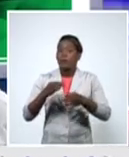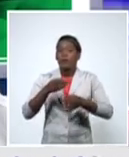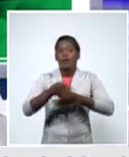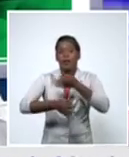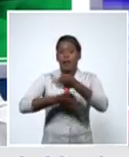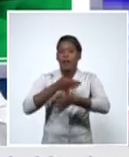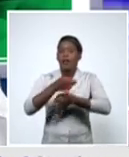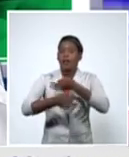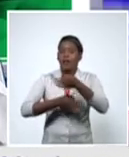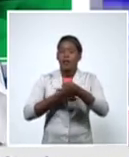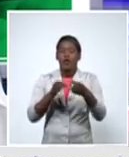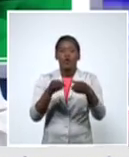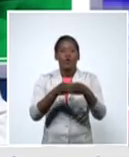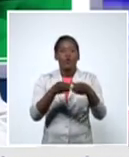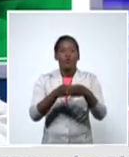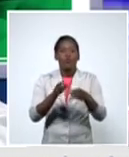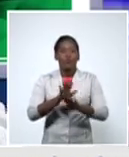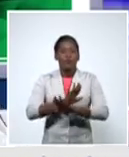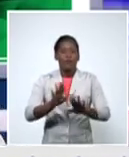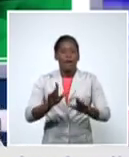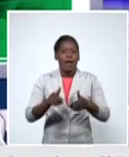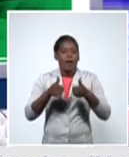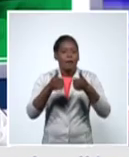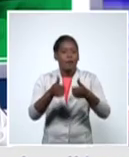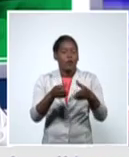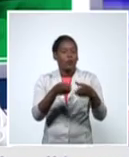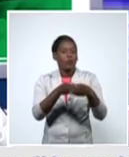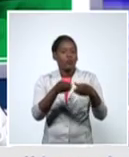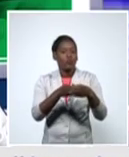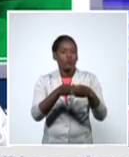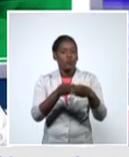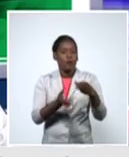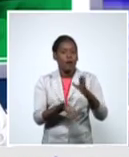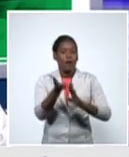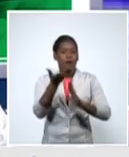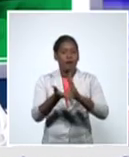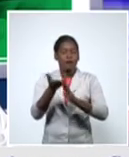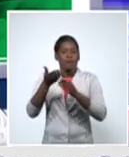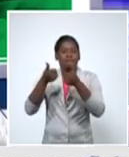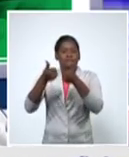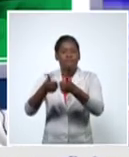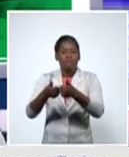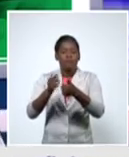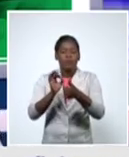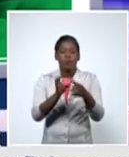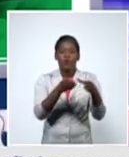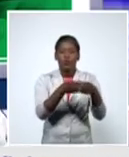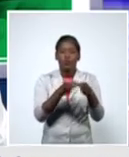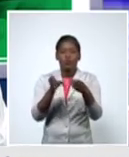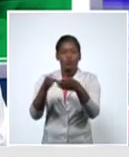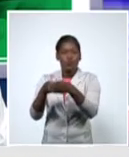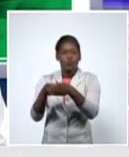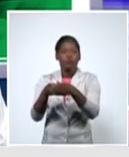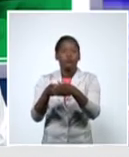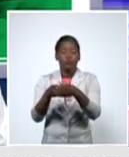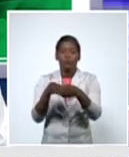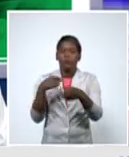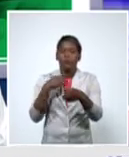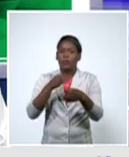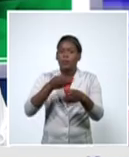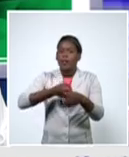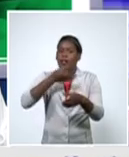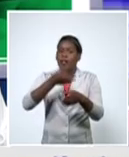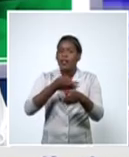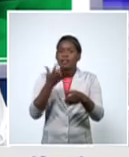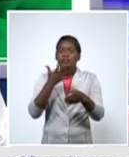tanto el 90% 80 y pico por ciento de recuperados estoy hablando de los niños y de los adolescentes pero